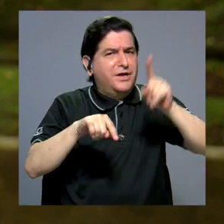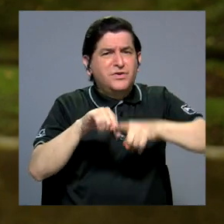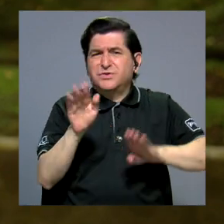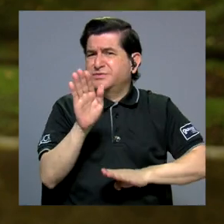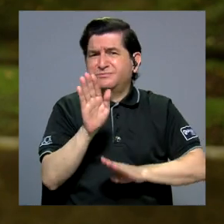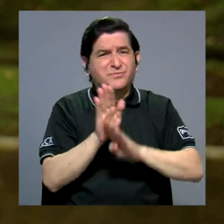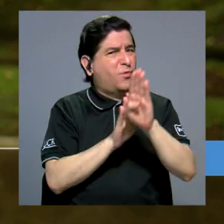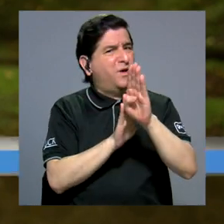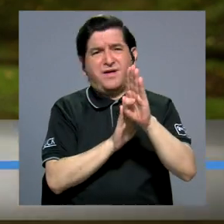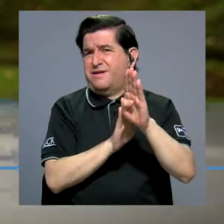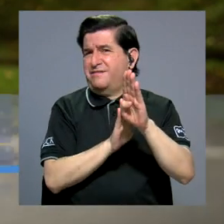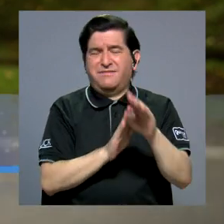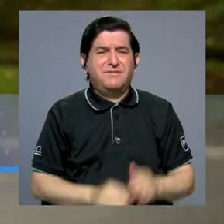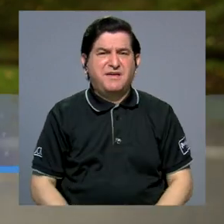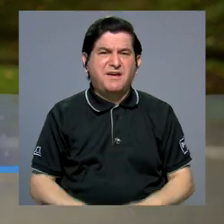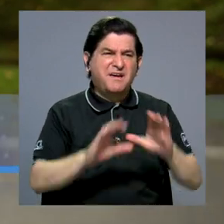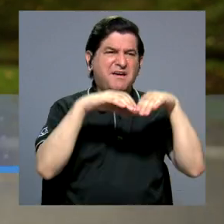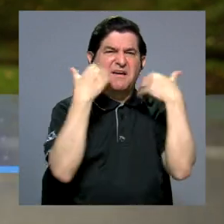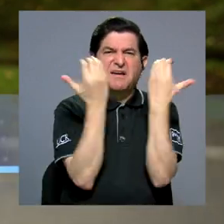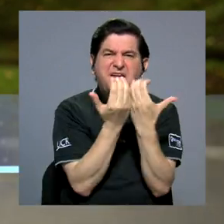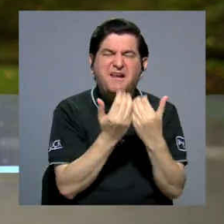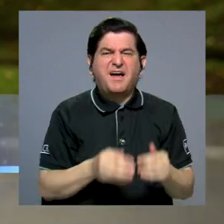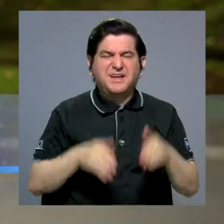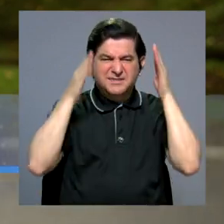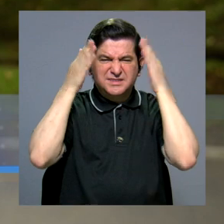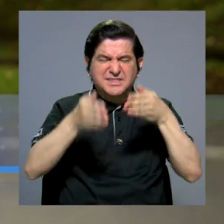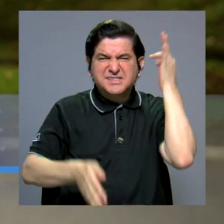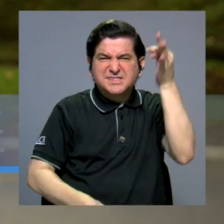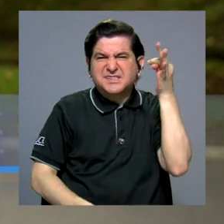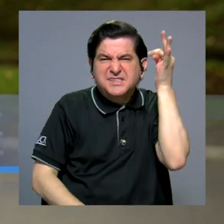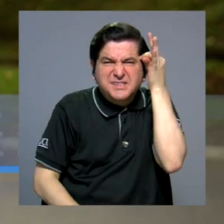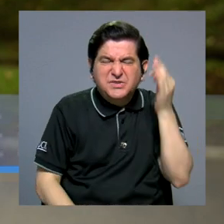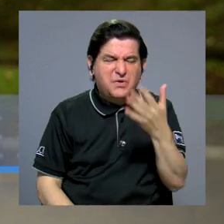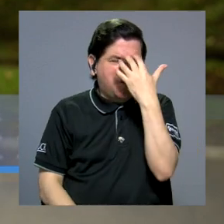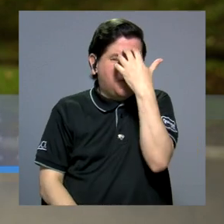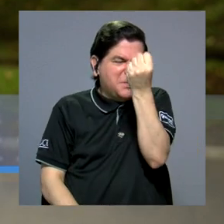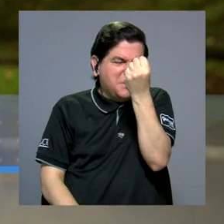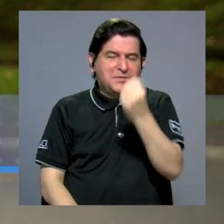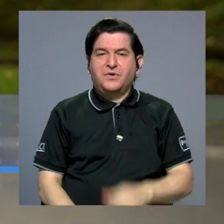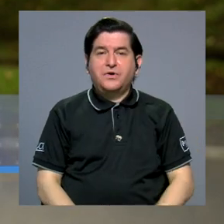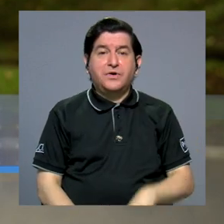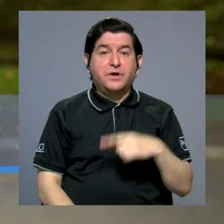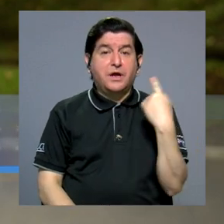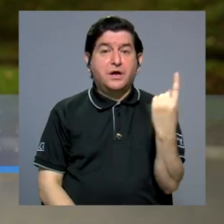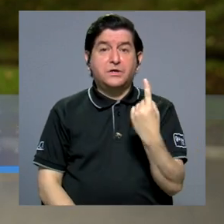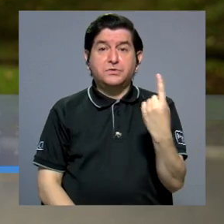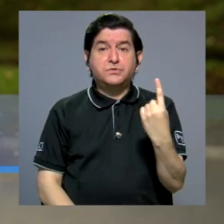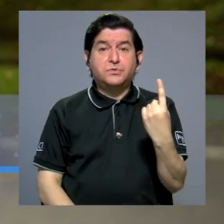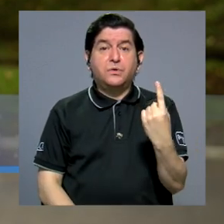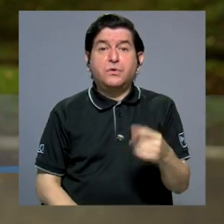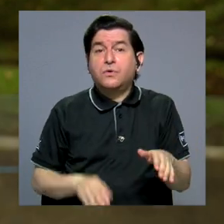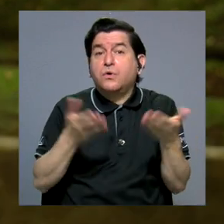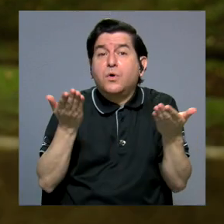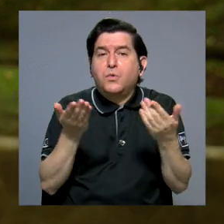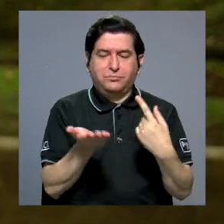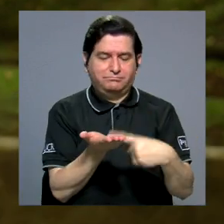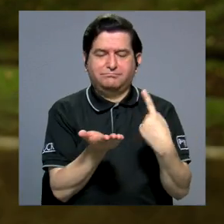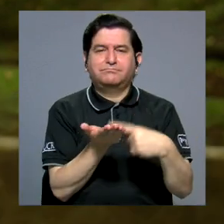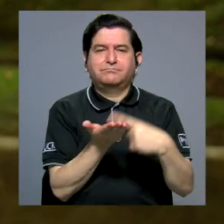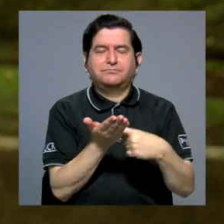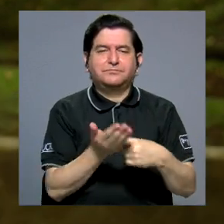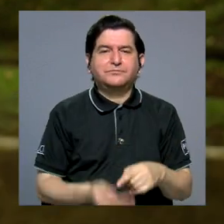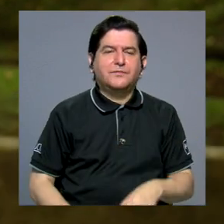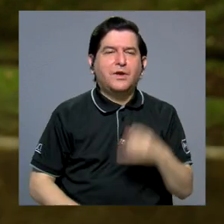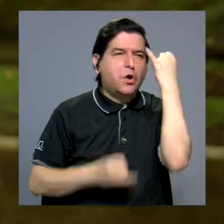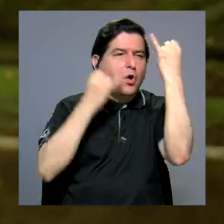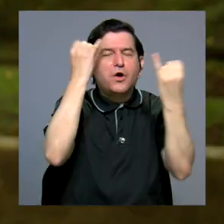se puede desarrollar con clases muy centradas en teoría y en memoria, ¿verdad? La única manera es discutiendo,